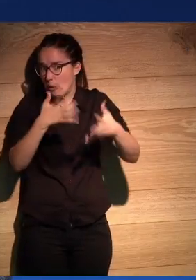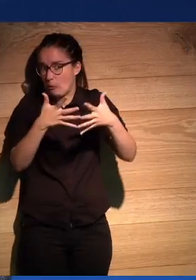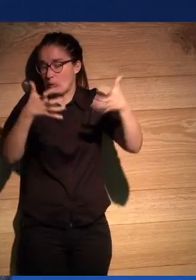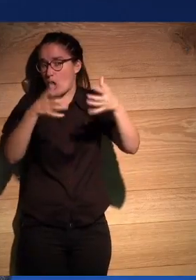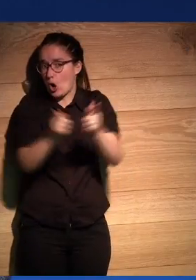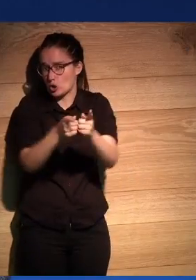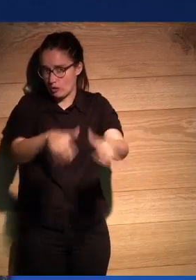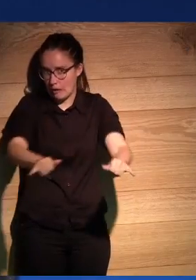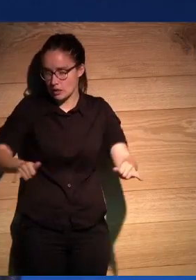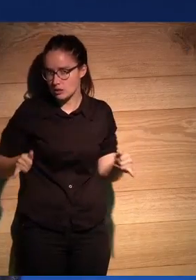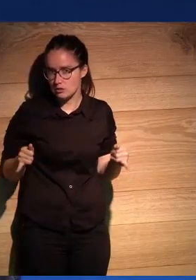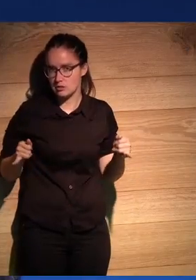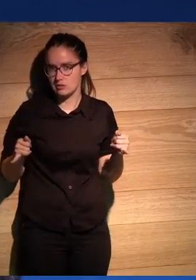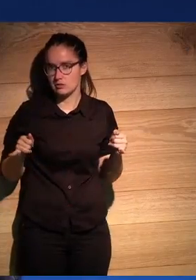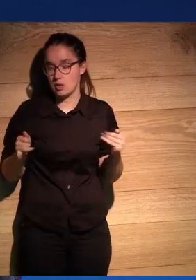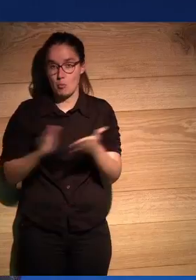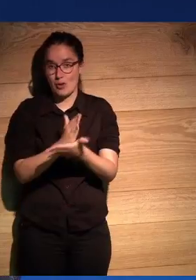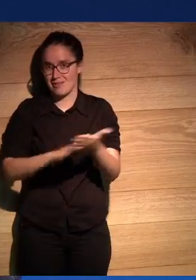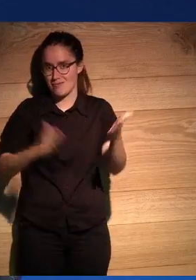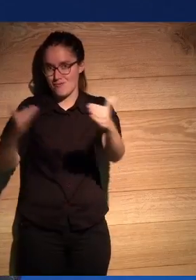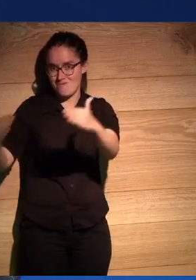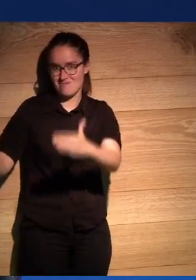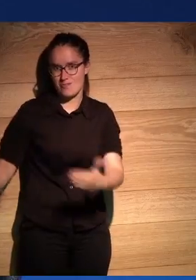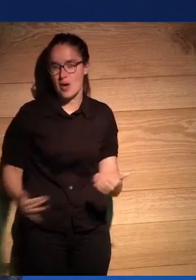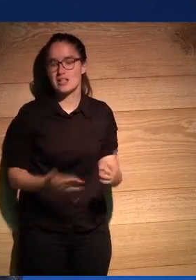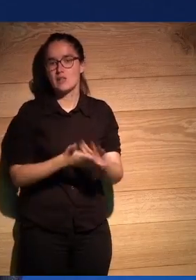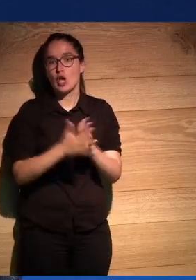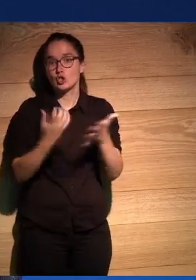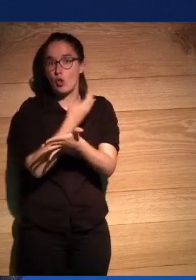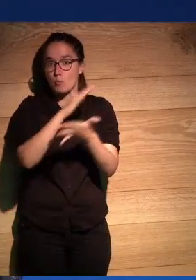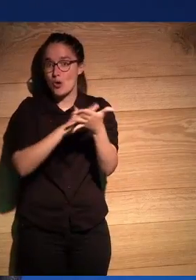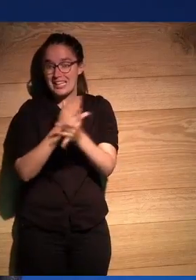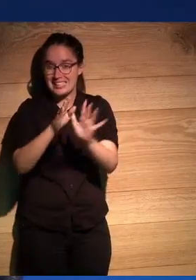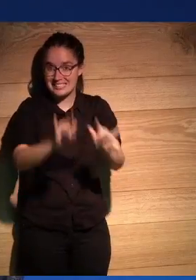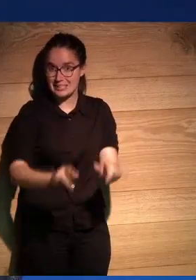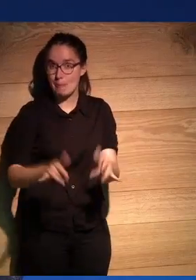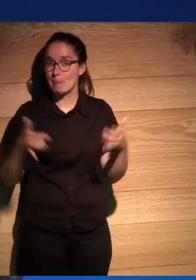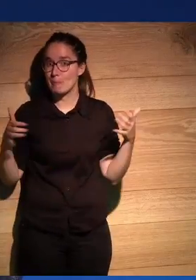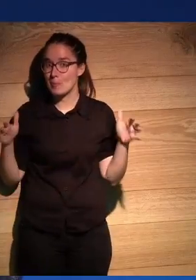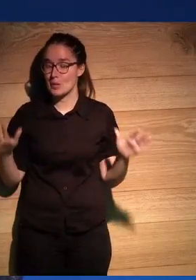está completamente vacío de poesía no hay o sea son poetas todos pero no hay